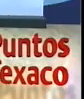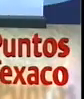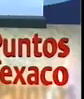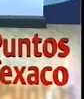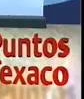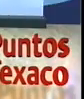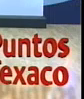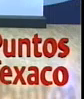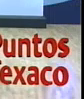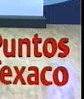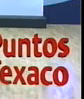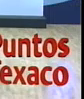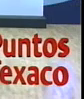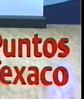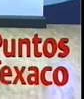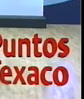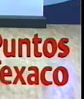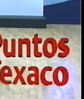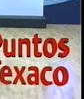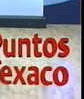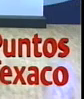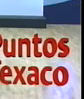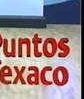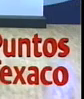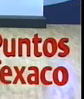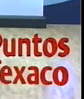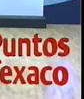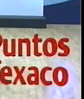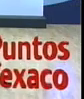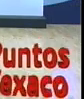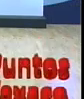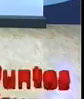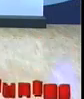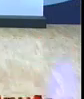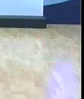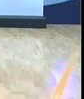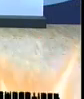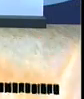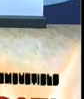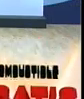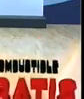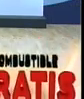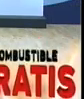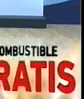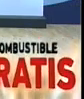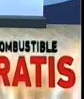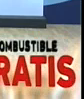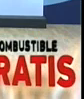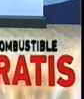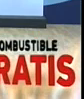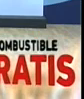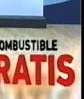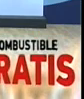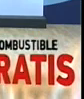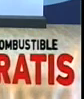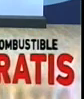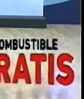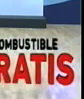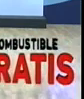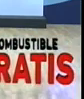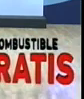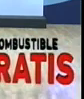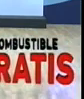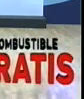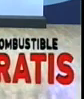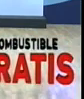Puntos Texaco sigue premiando tu lealtad con combustible gratis al momento de realizar tu compra en combustible Texaco indica al empleado de